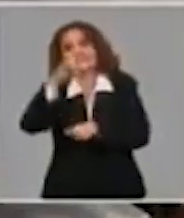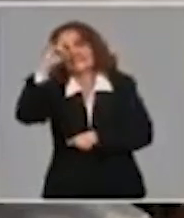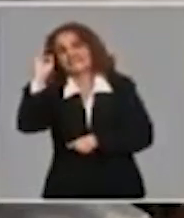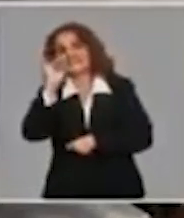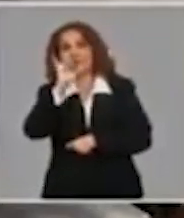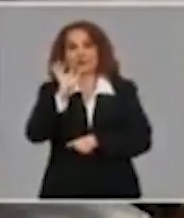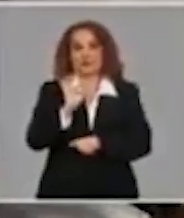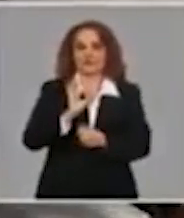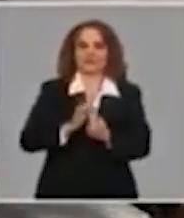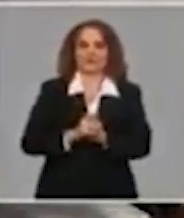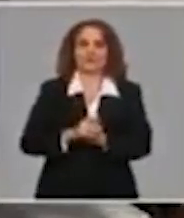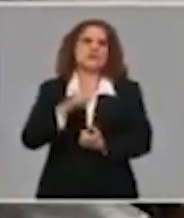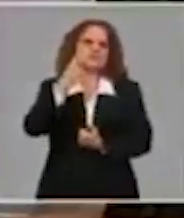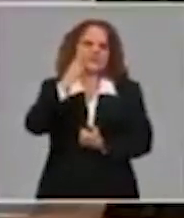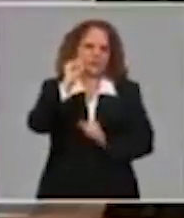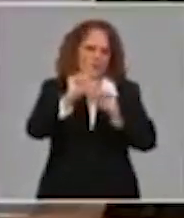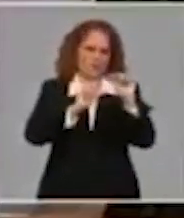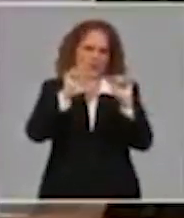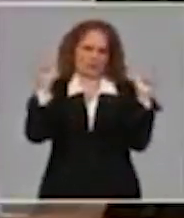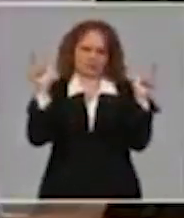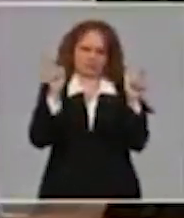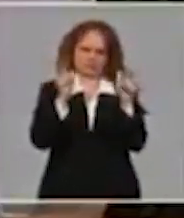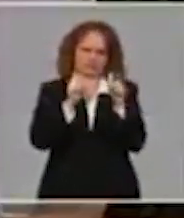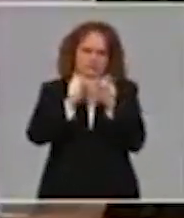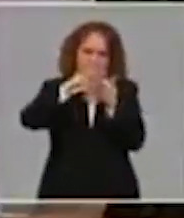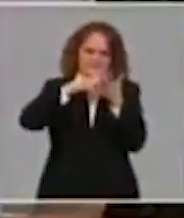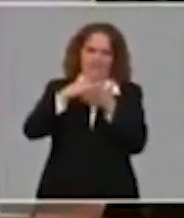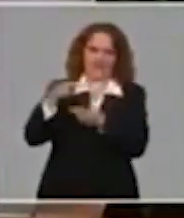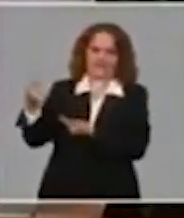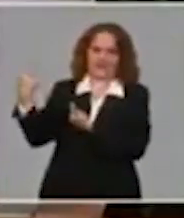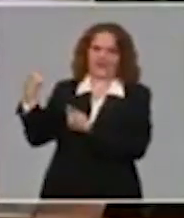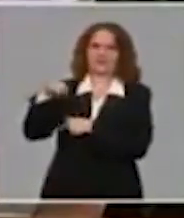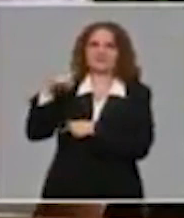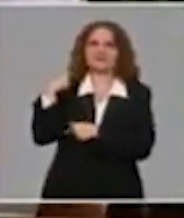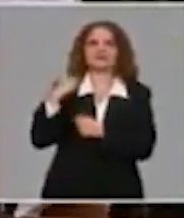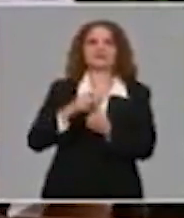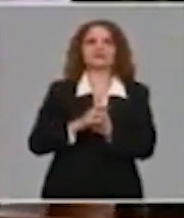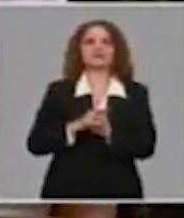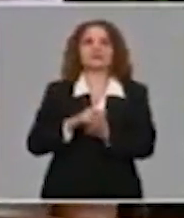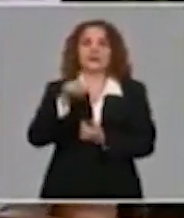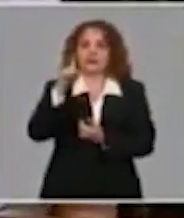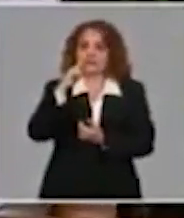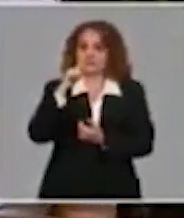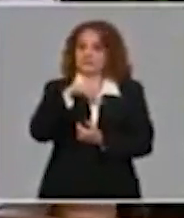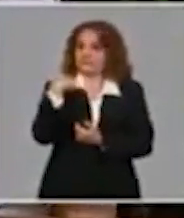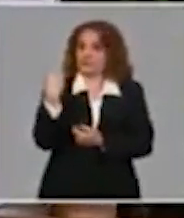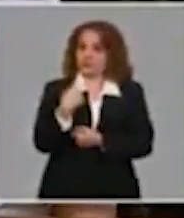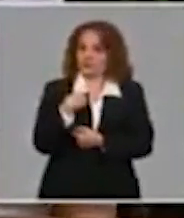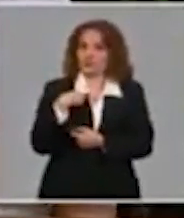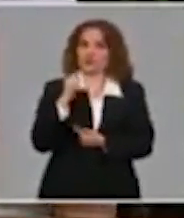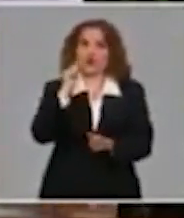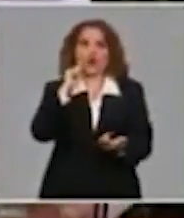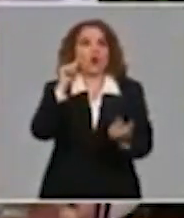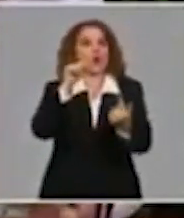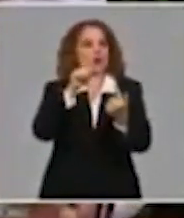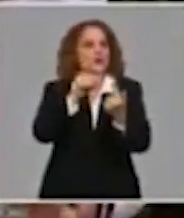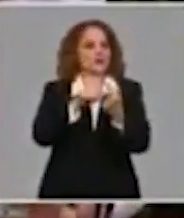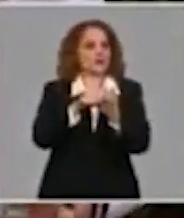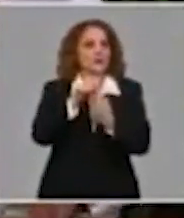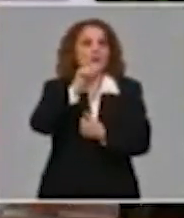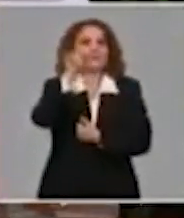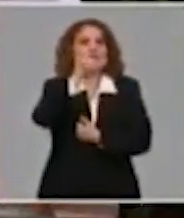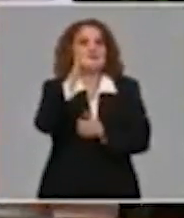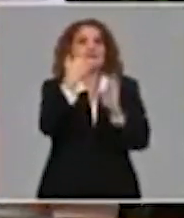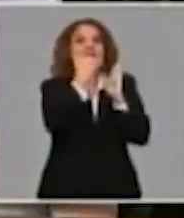disminuyendo. Ha venido disminuyendo. Y lo que nos hemos propuesto como indicador para cambio de fase es que la provincia